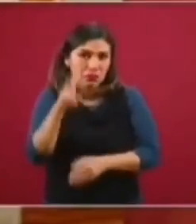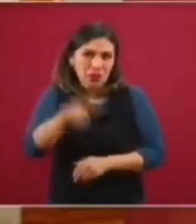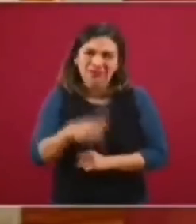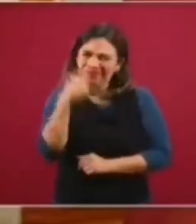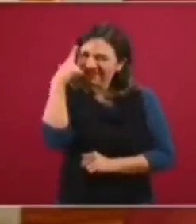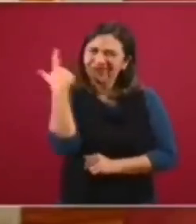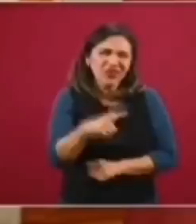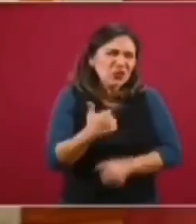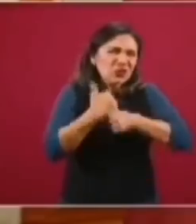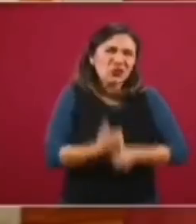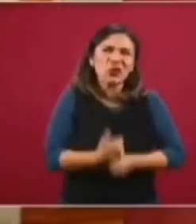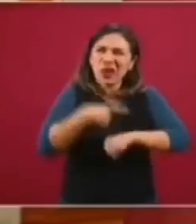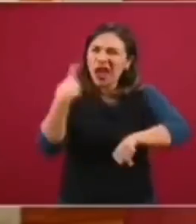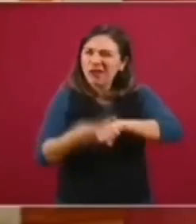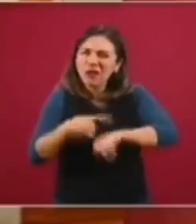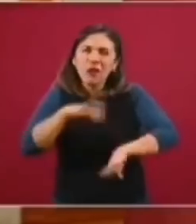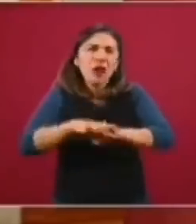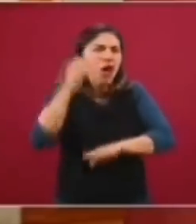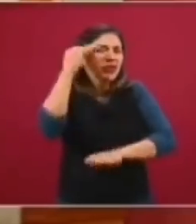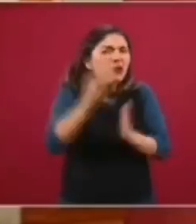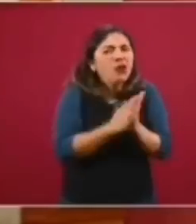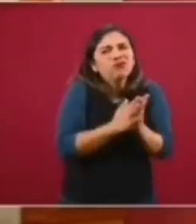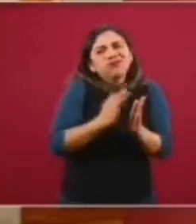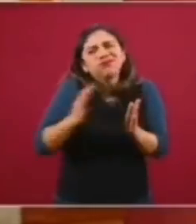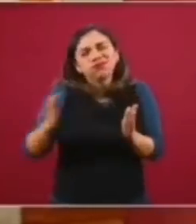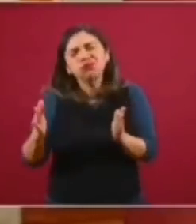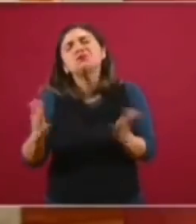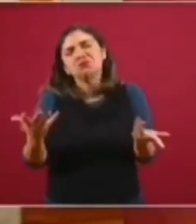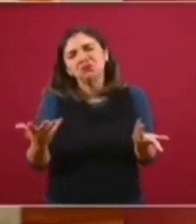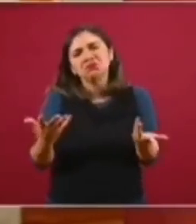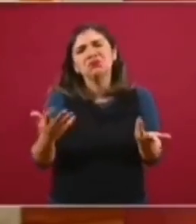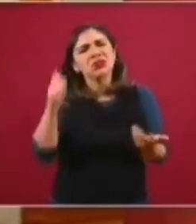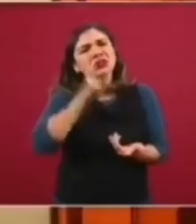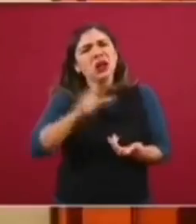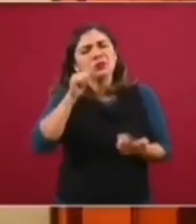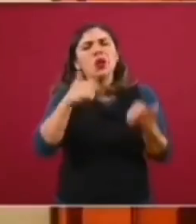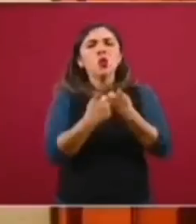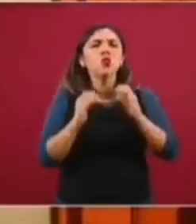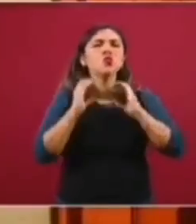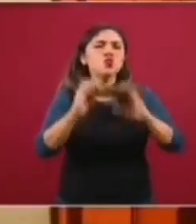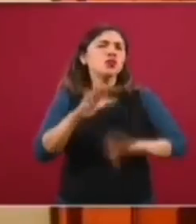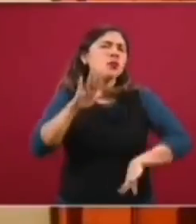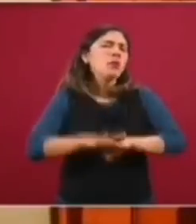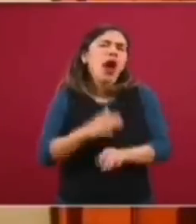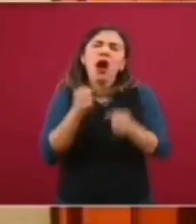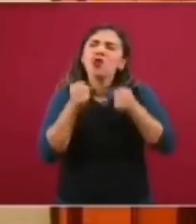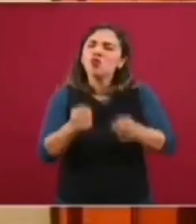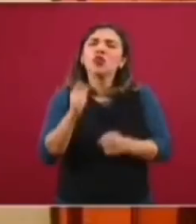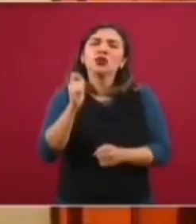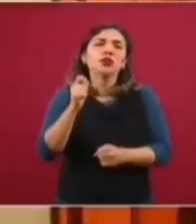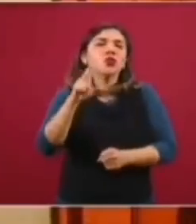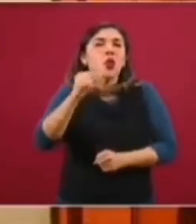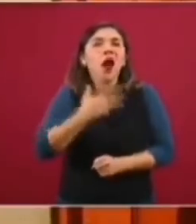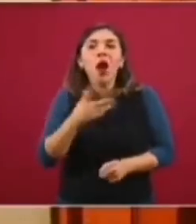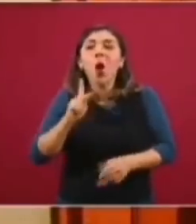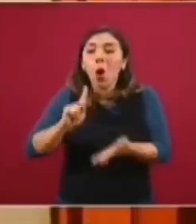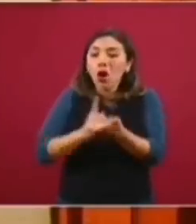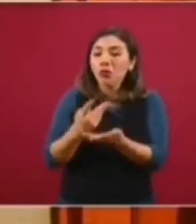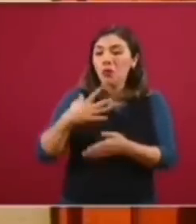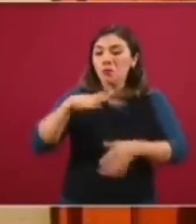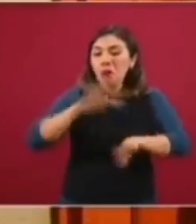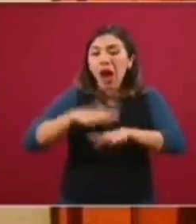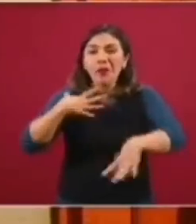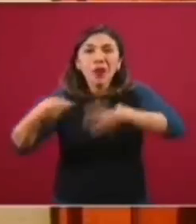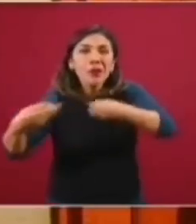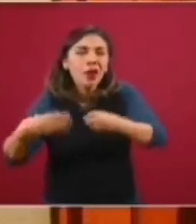enfermedad y todas las etapas que vengan siempre cuidando mucho, pues que no existan rebrotes ni mucho menos.